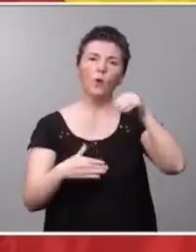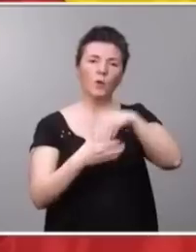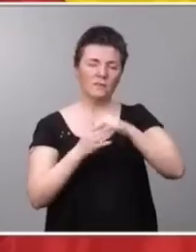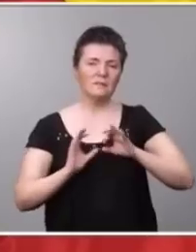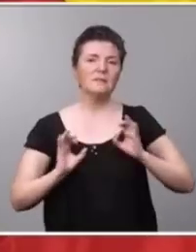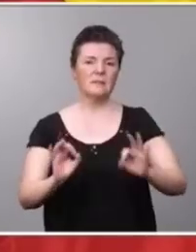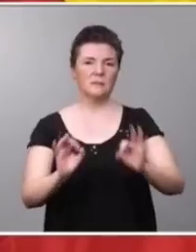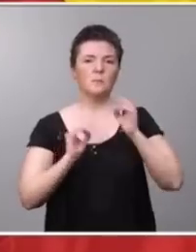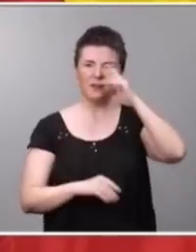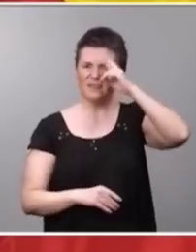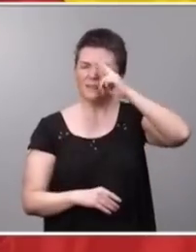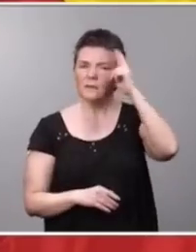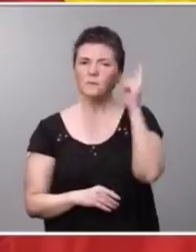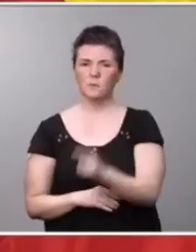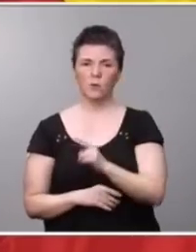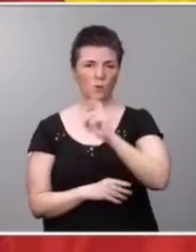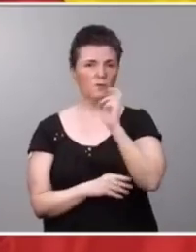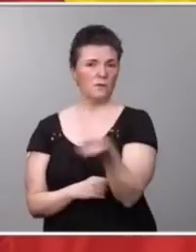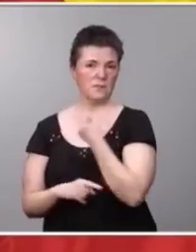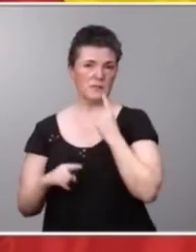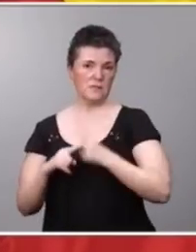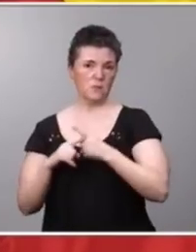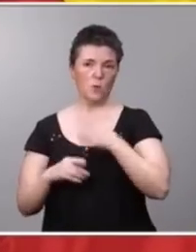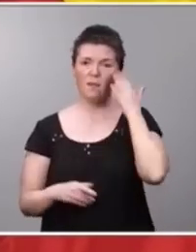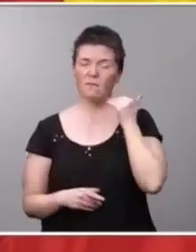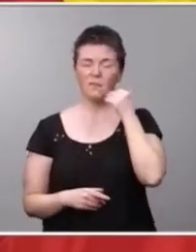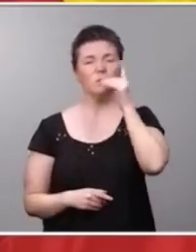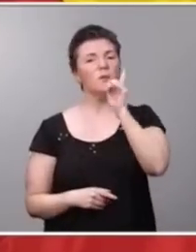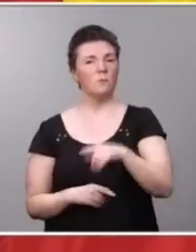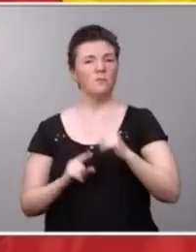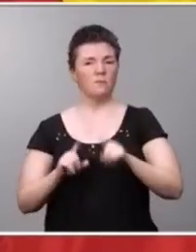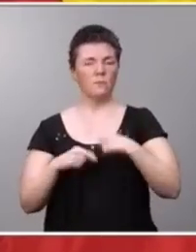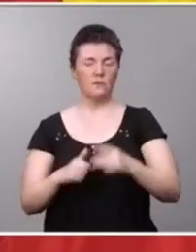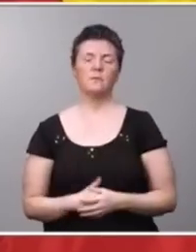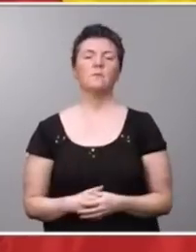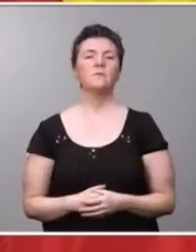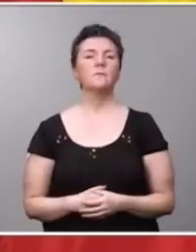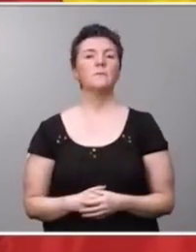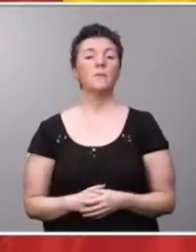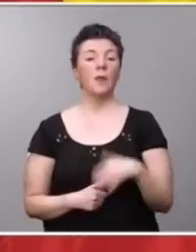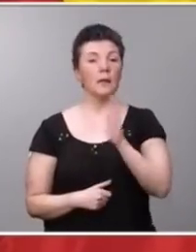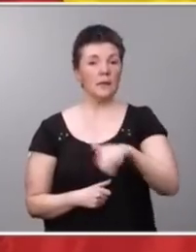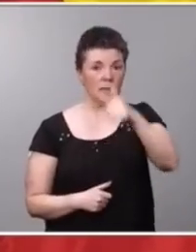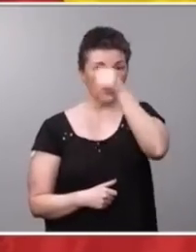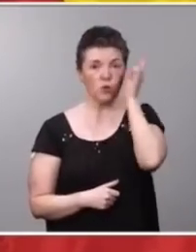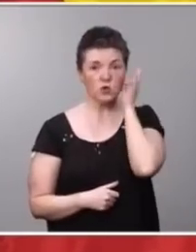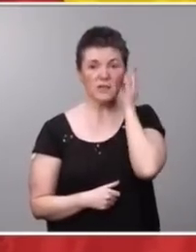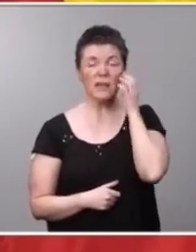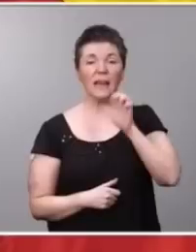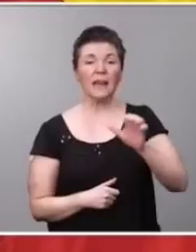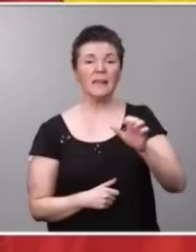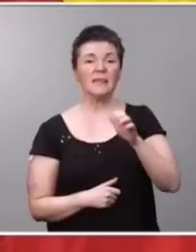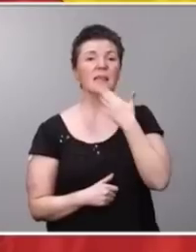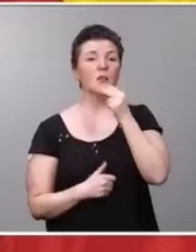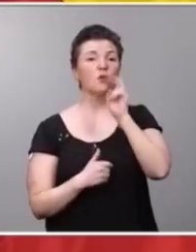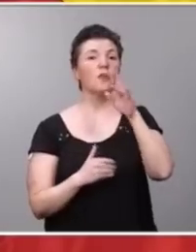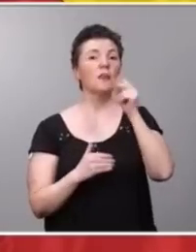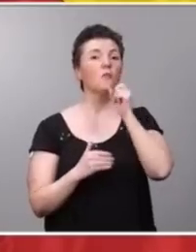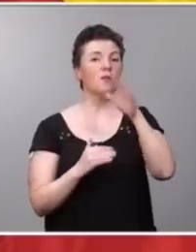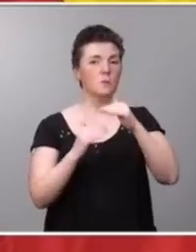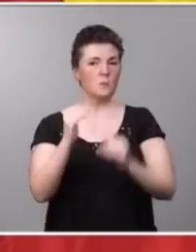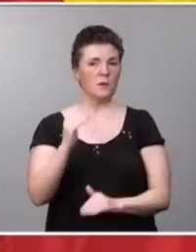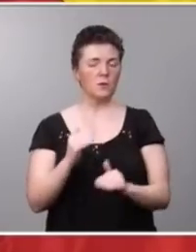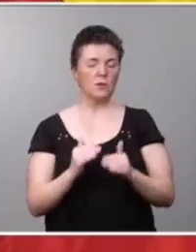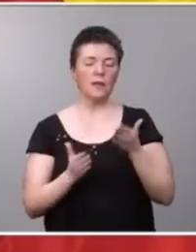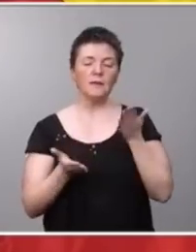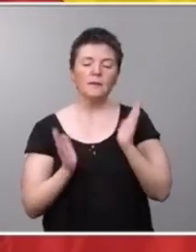respeto a la diversidad sexoafectiva y también familiar. Y los niños, niñas y niñas menores de 12 años serán tratados en